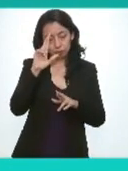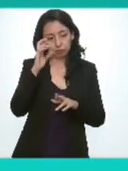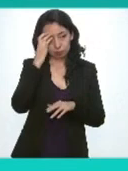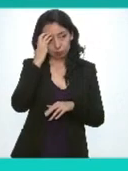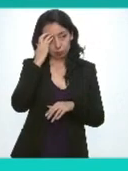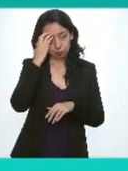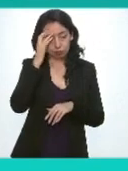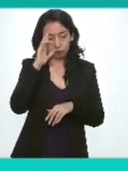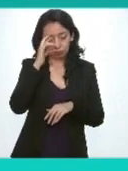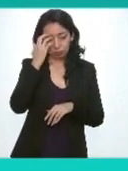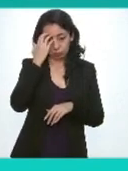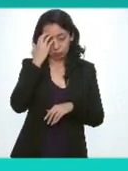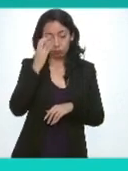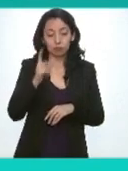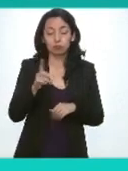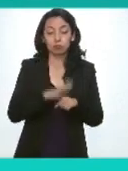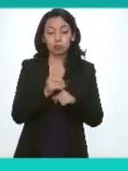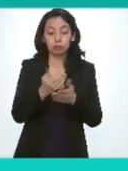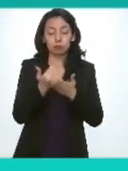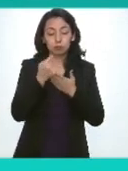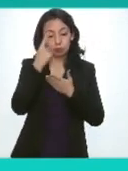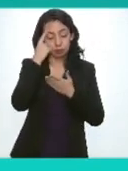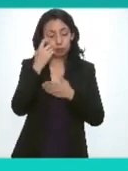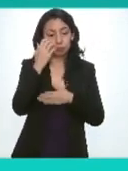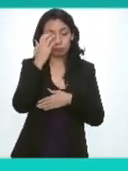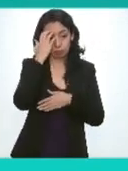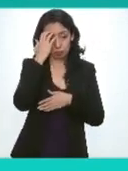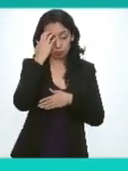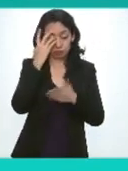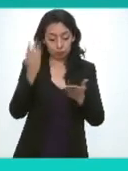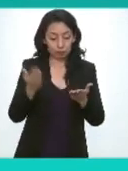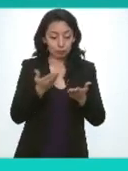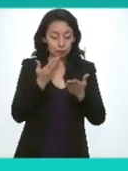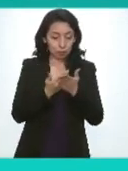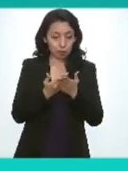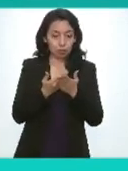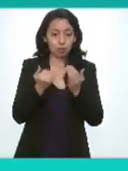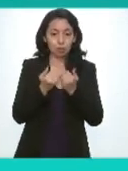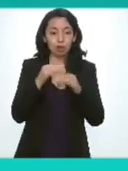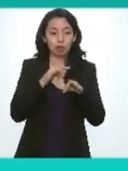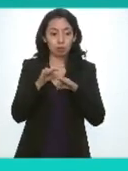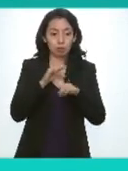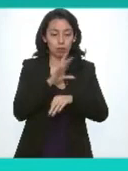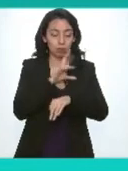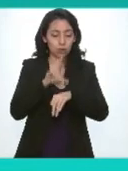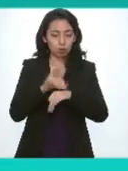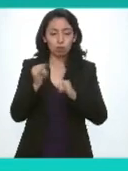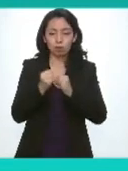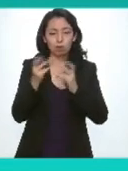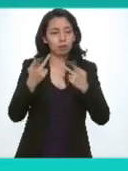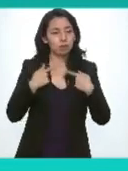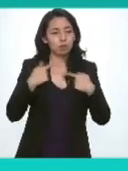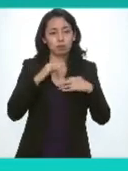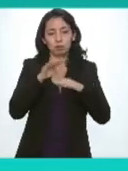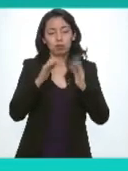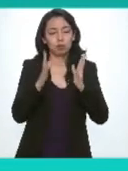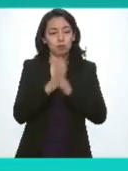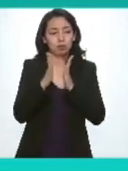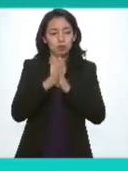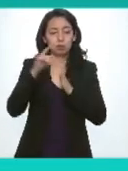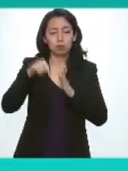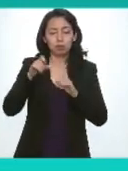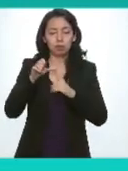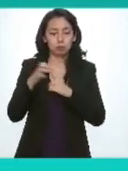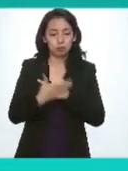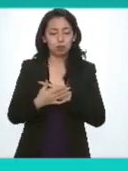igualmente reconocer la propuesta y trabajo del coordinador así como de todos los integrantes de